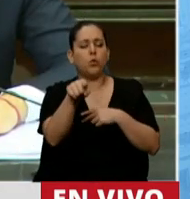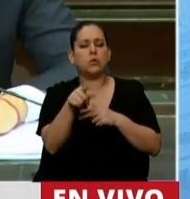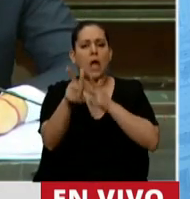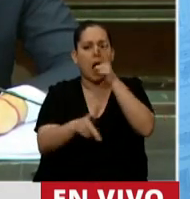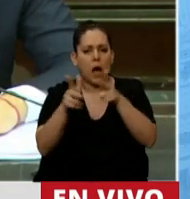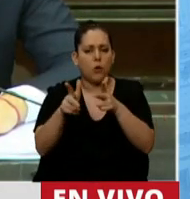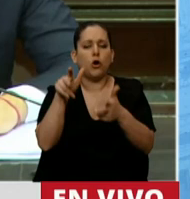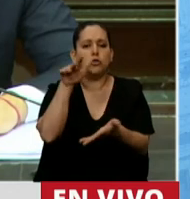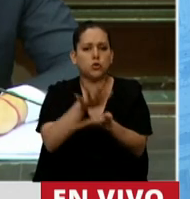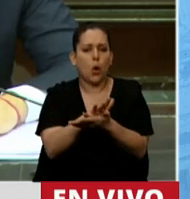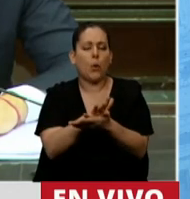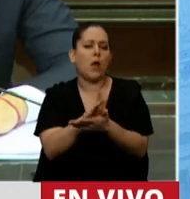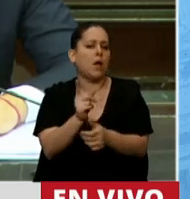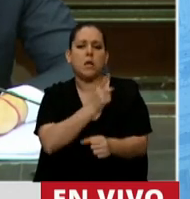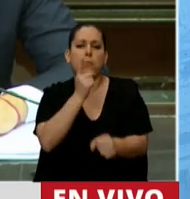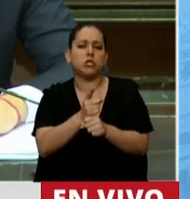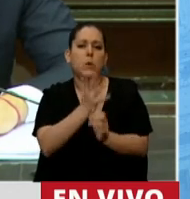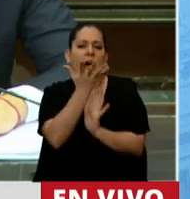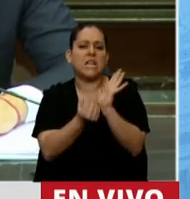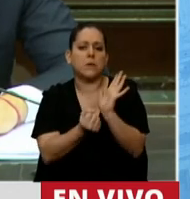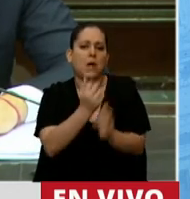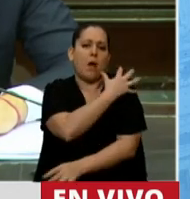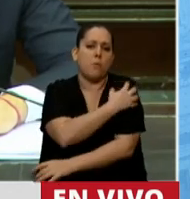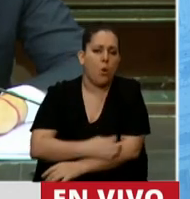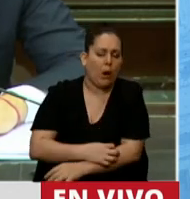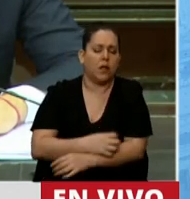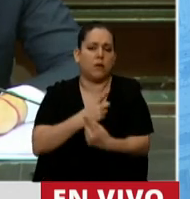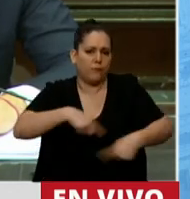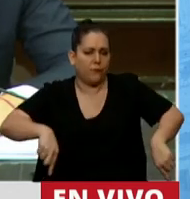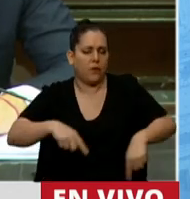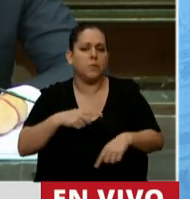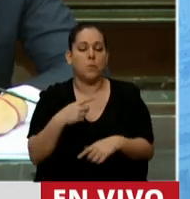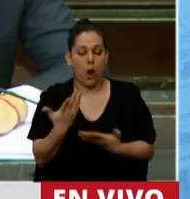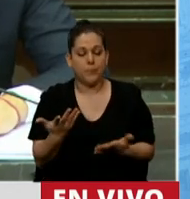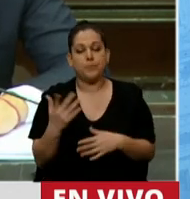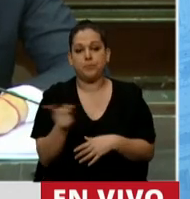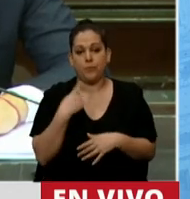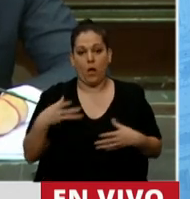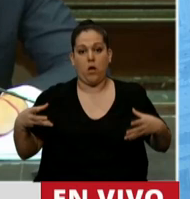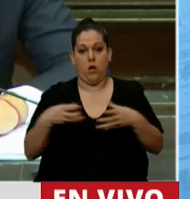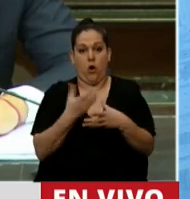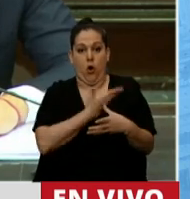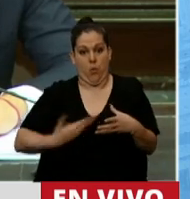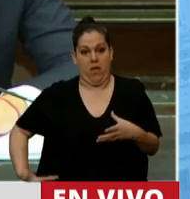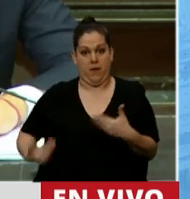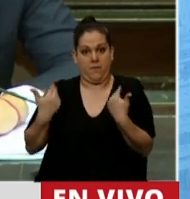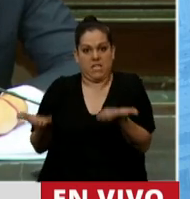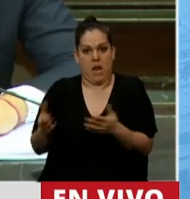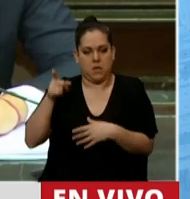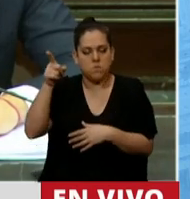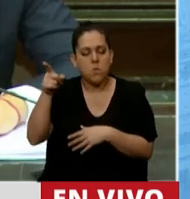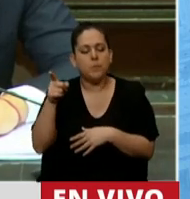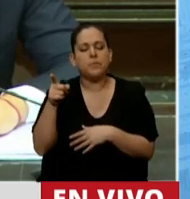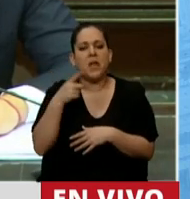inadmisible aceptar la miseria y la pobreza. Desde el oficialismo hace más de 3 meses se planteó la posibilidad